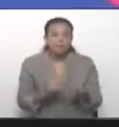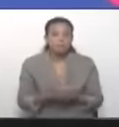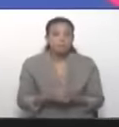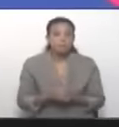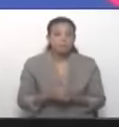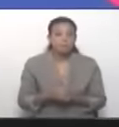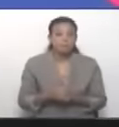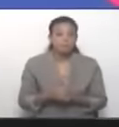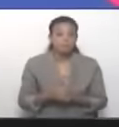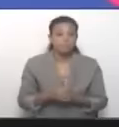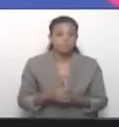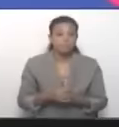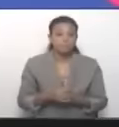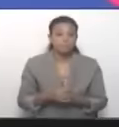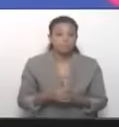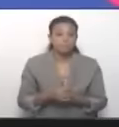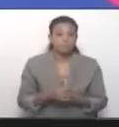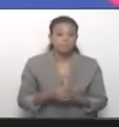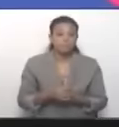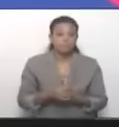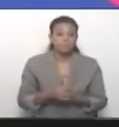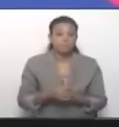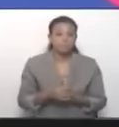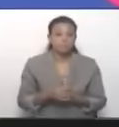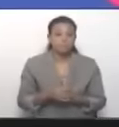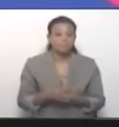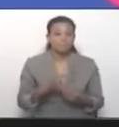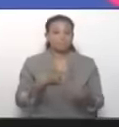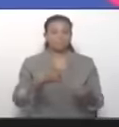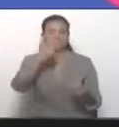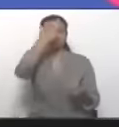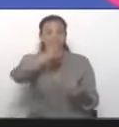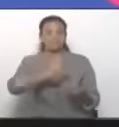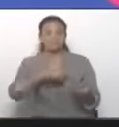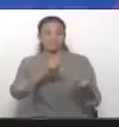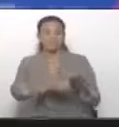hay un gran hombre. María Antonieta.